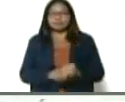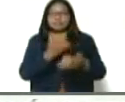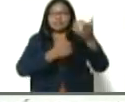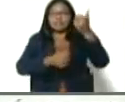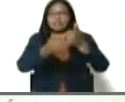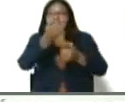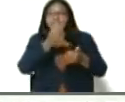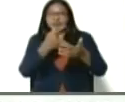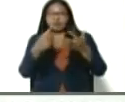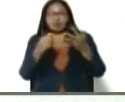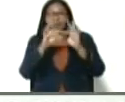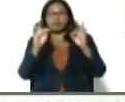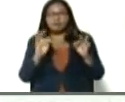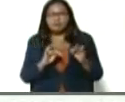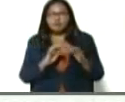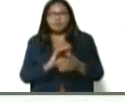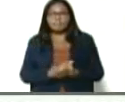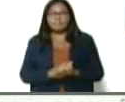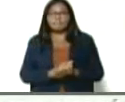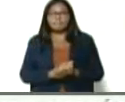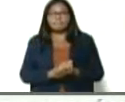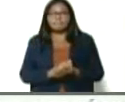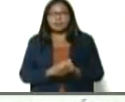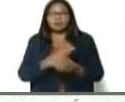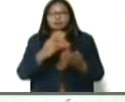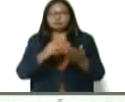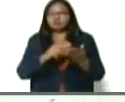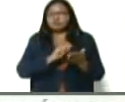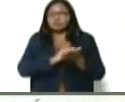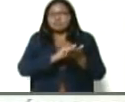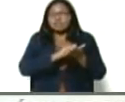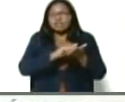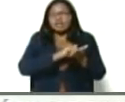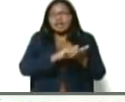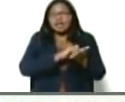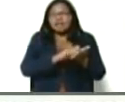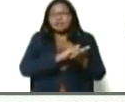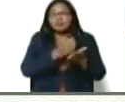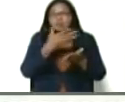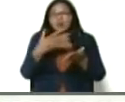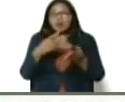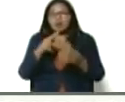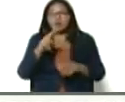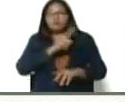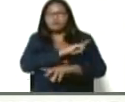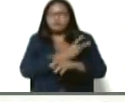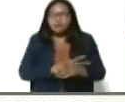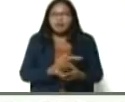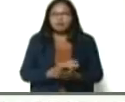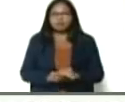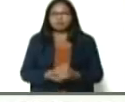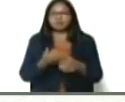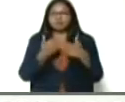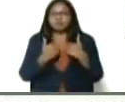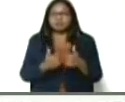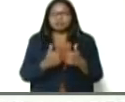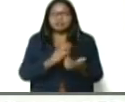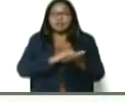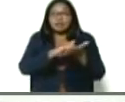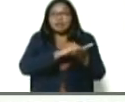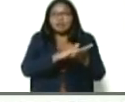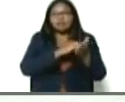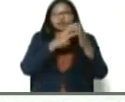descremada, suero cremoso, queso blanco duro, quesos,